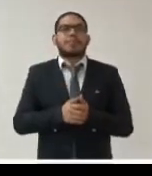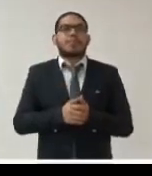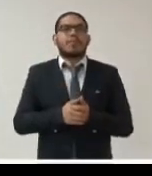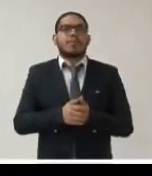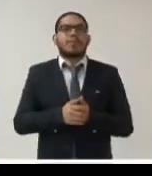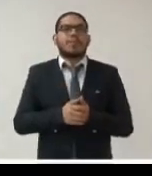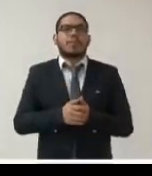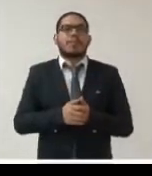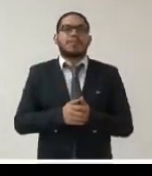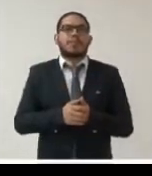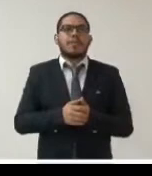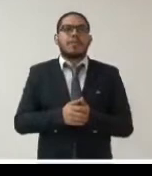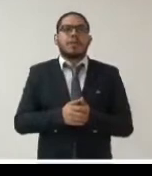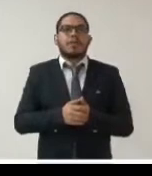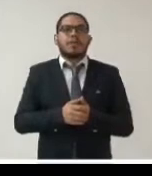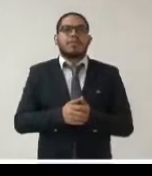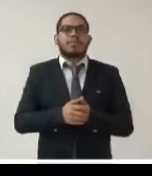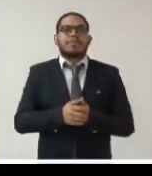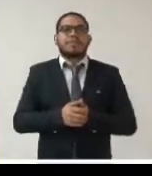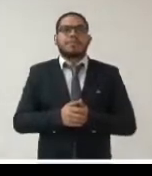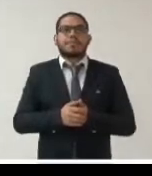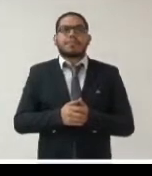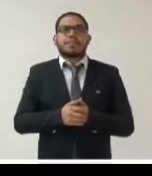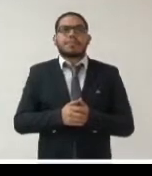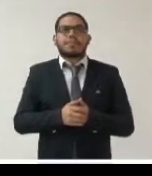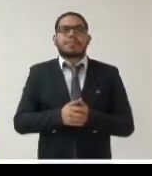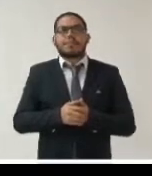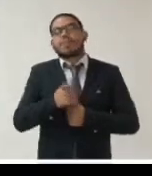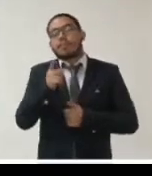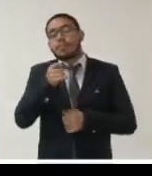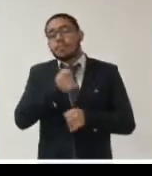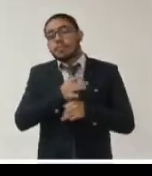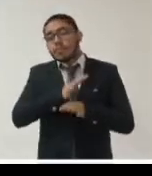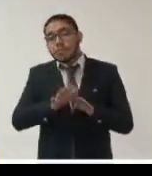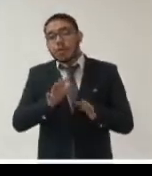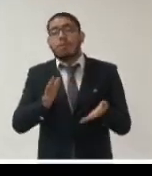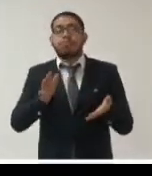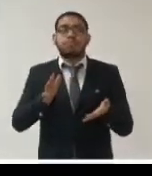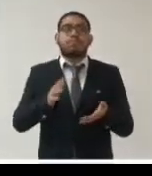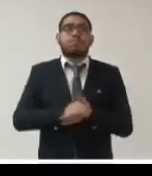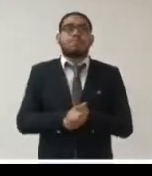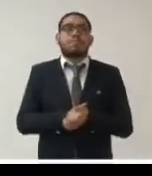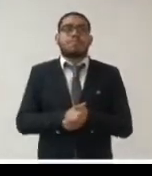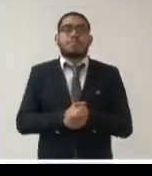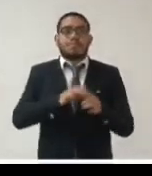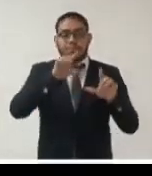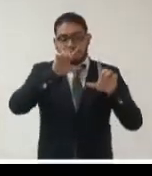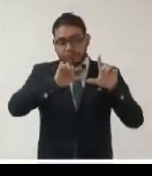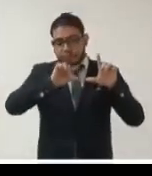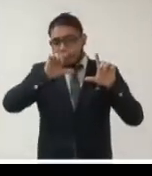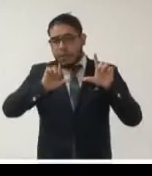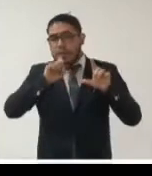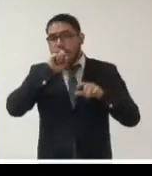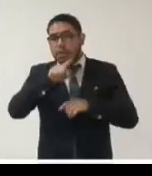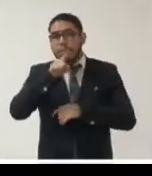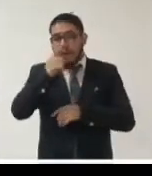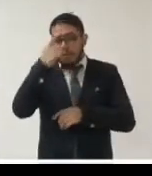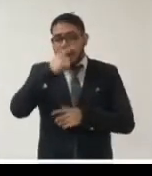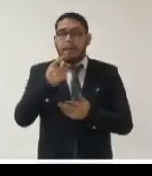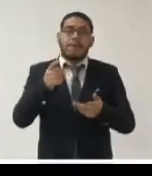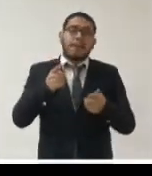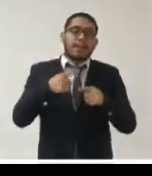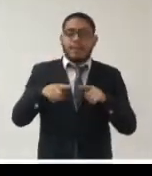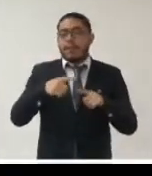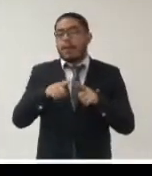acceso a la información y la información no obstante toda esta proliferación de plataformas y